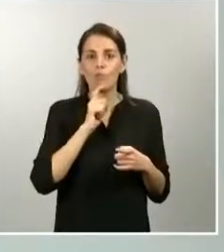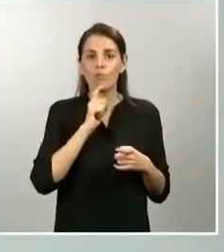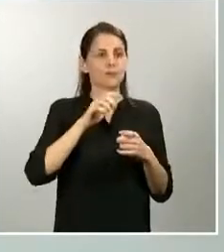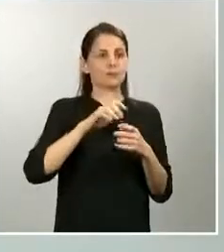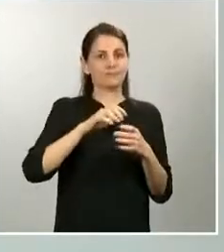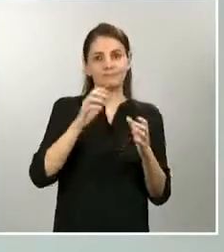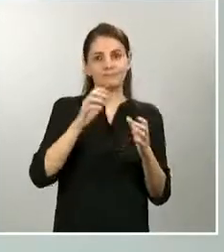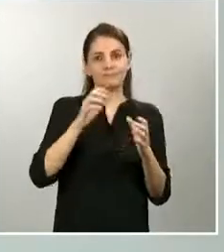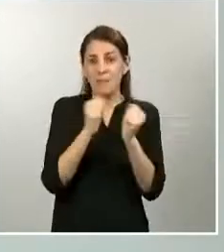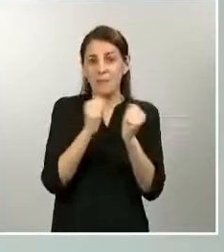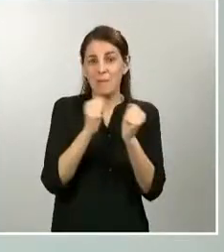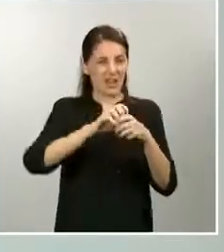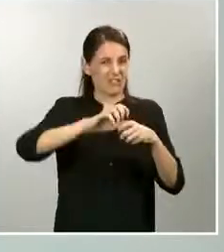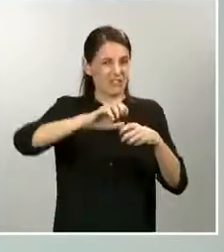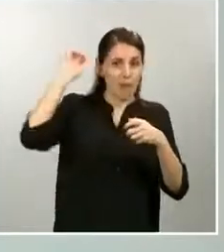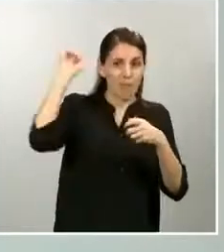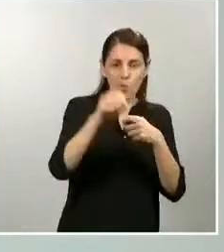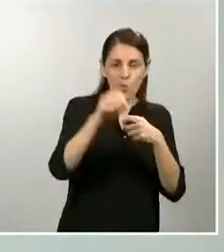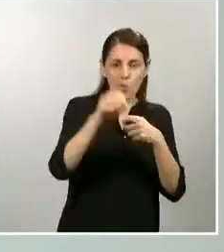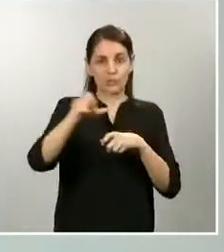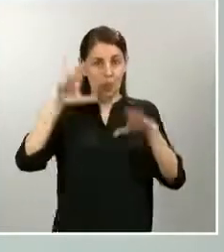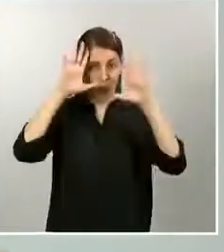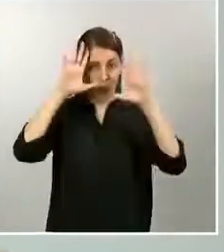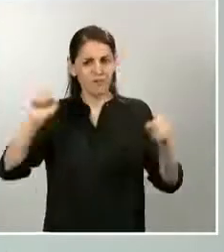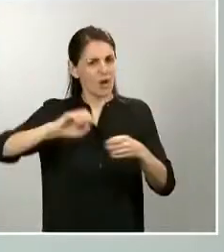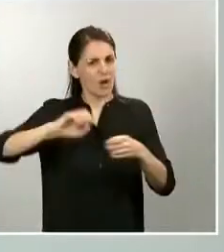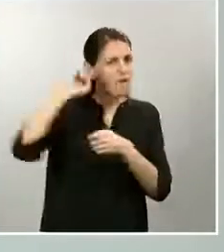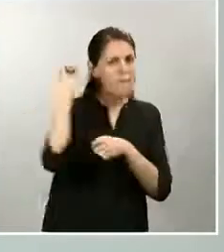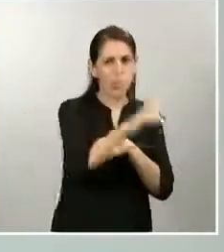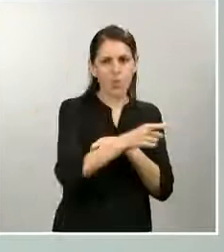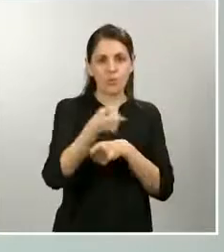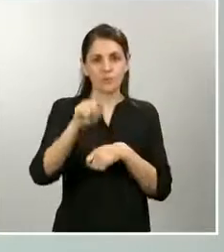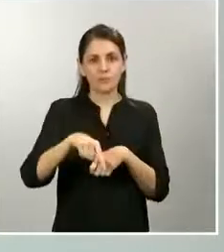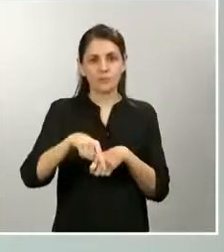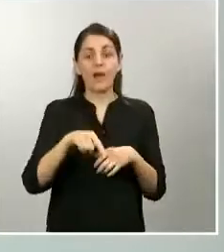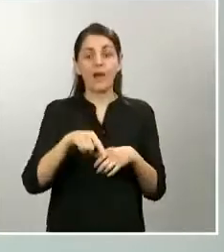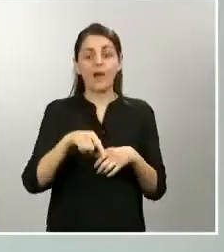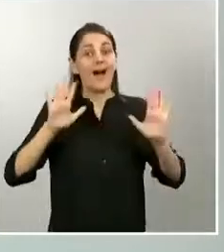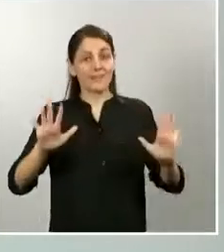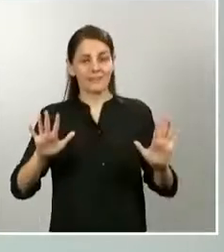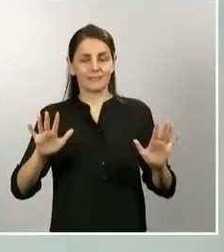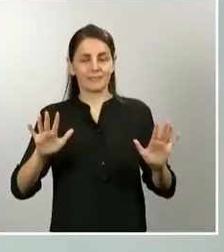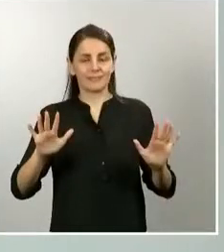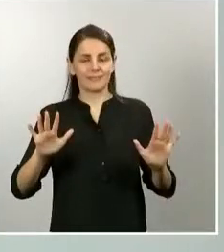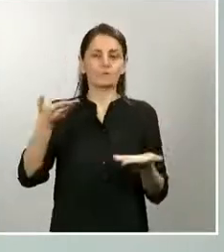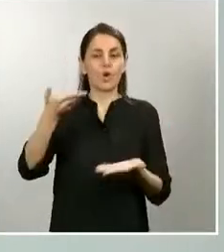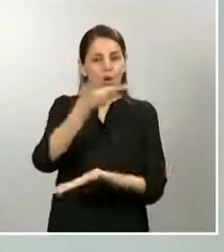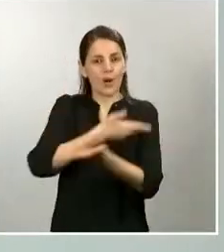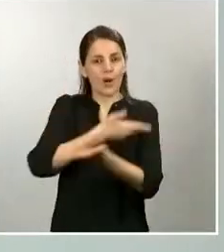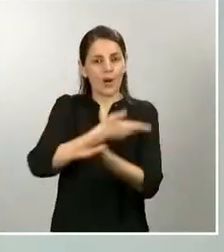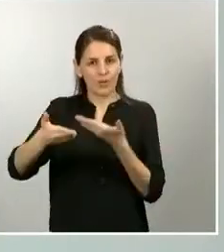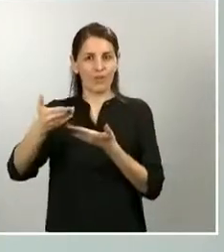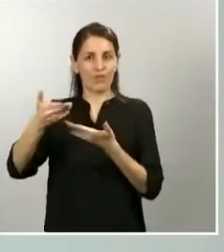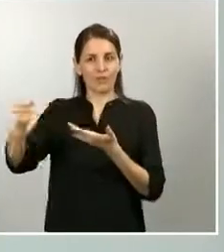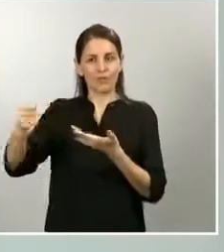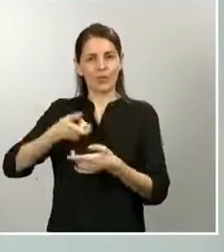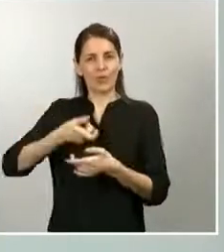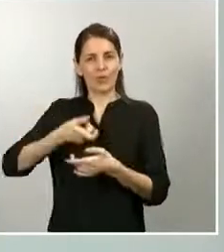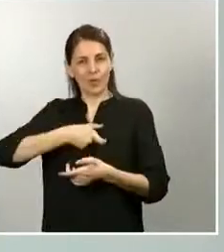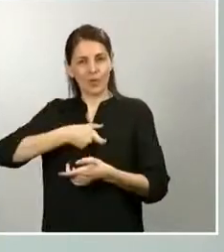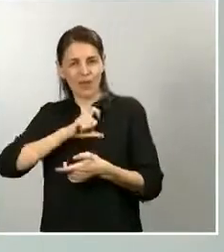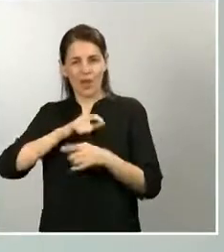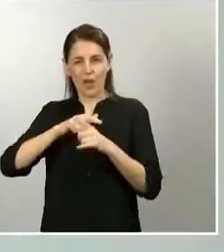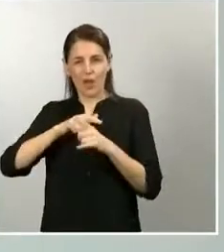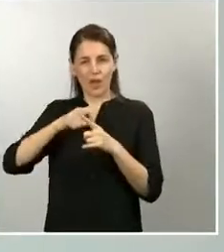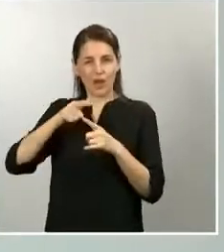agentes y, bueno, pues, la colaboración, tanto con Fuerzas Armadas, que ya sí está desplegada en este perímetro fronterizo, como con